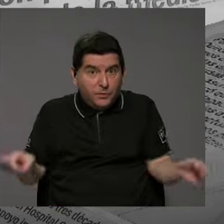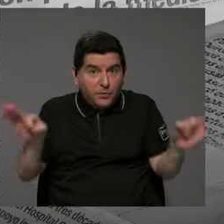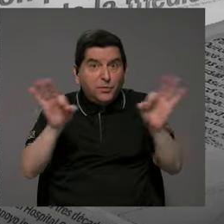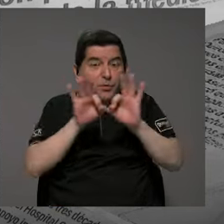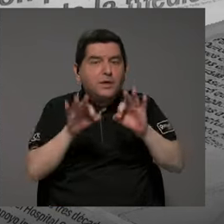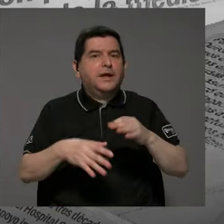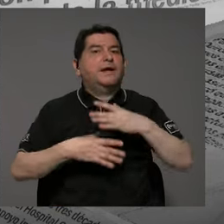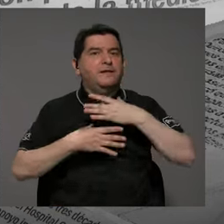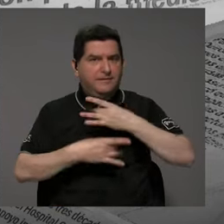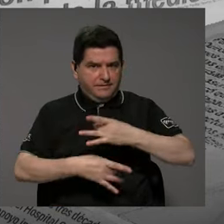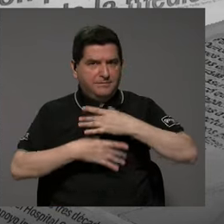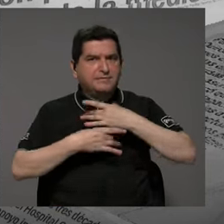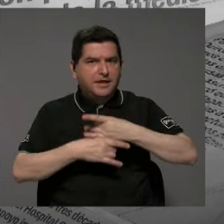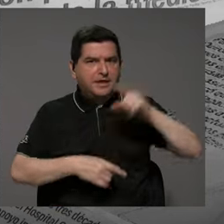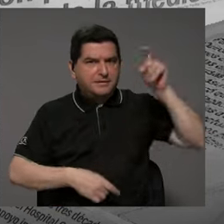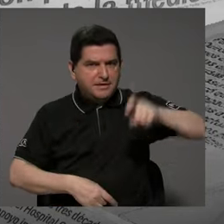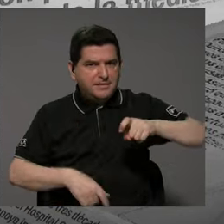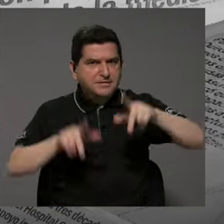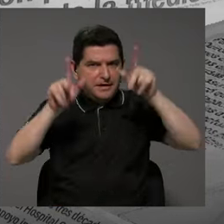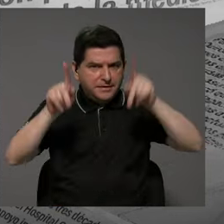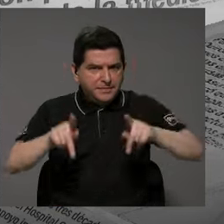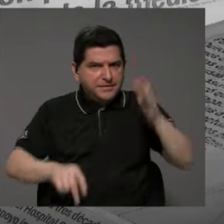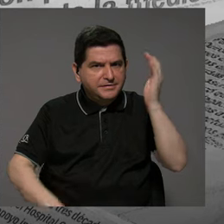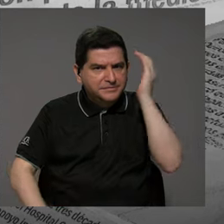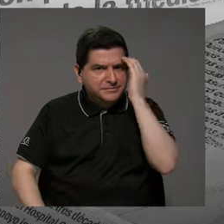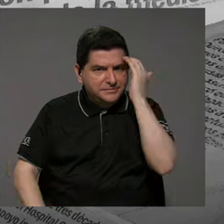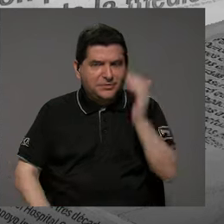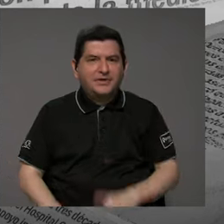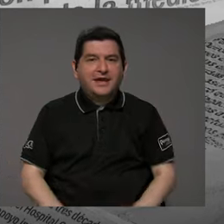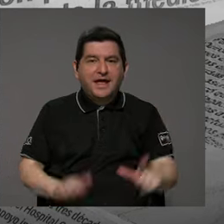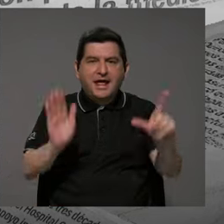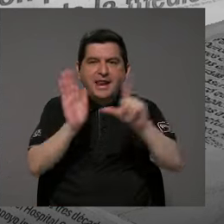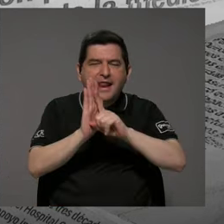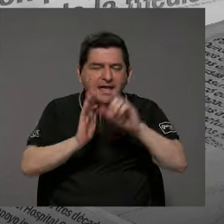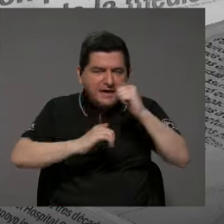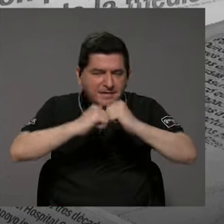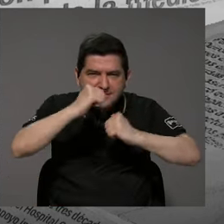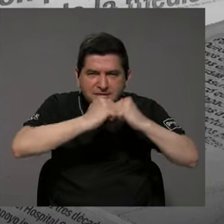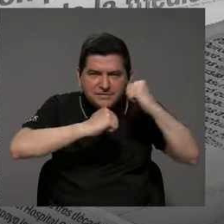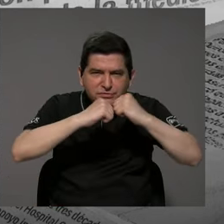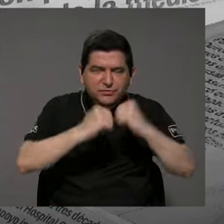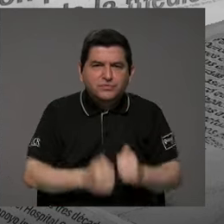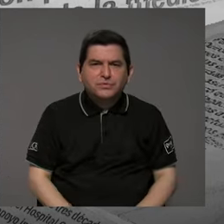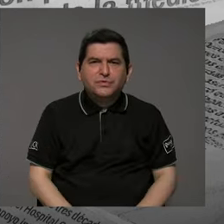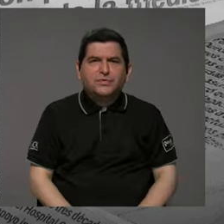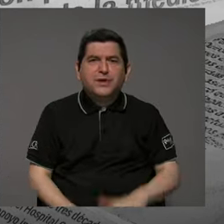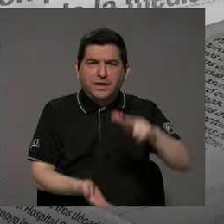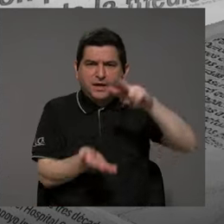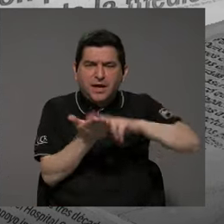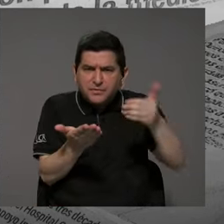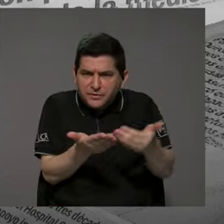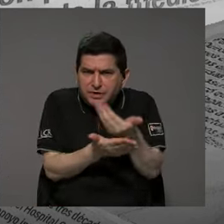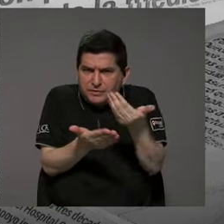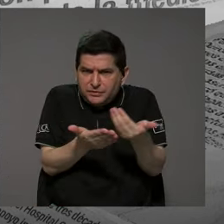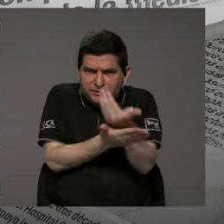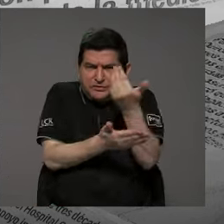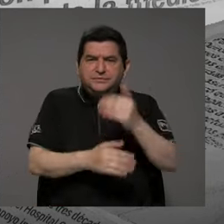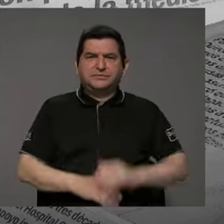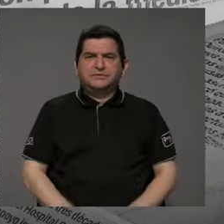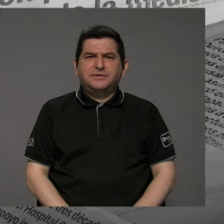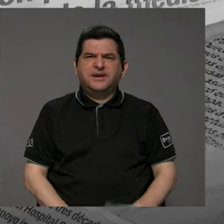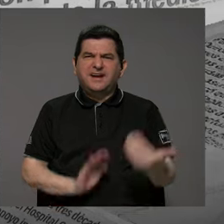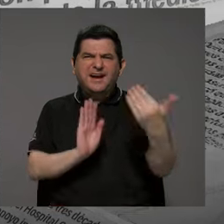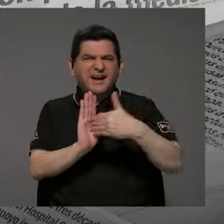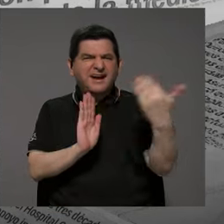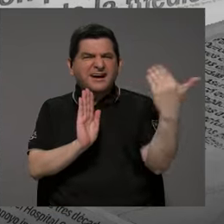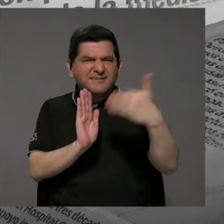interesante que debería el público conocer, que es la ley de infraestructura que recién ha sido aprobada, y en qué